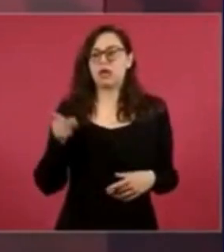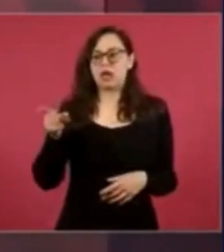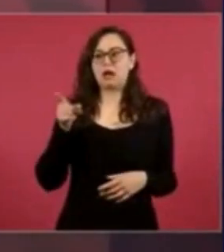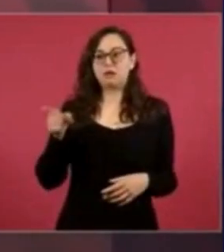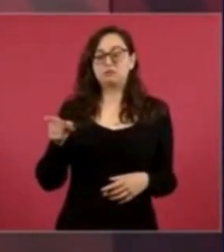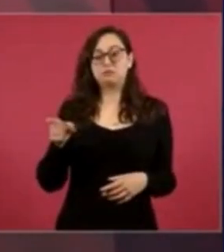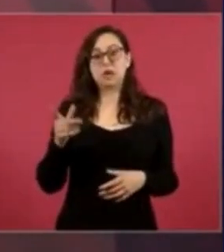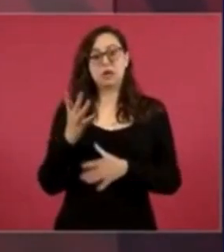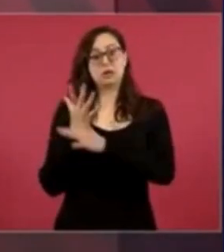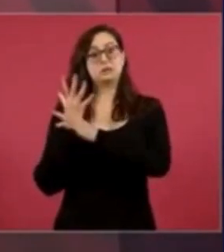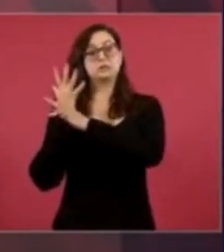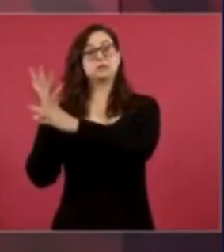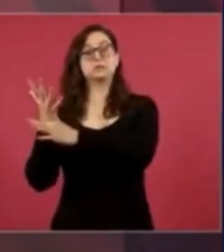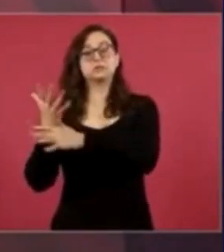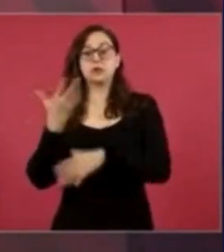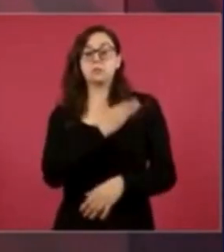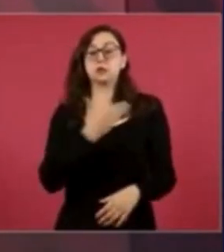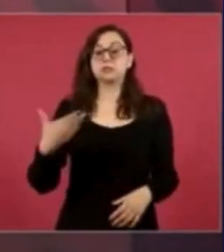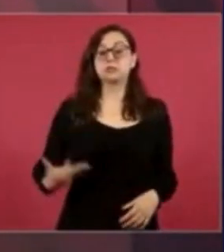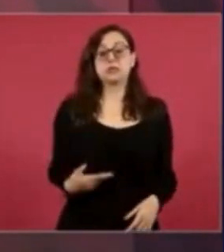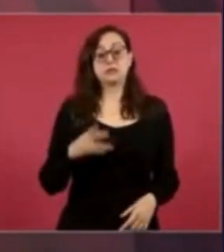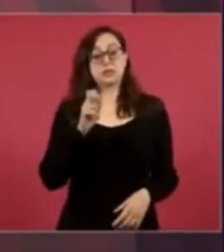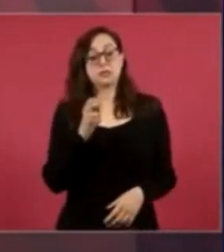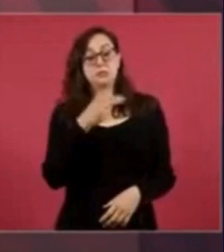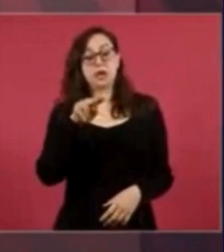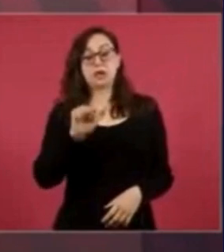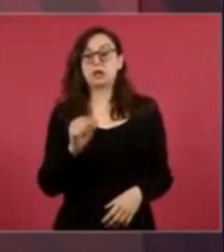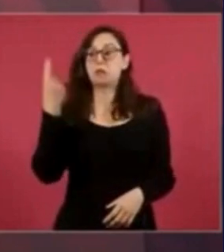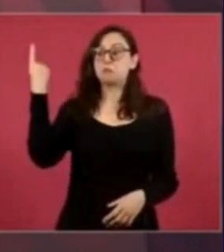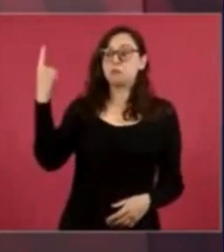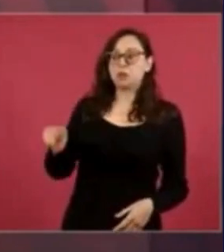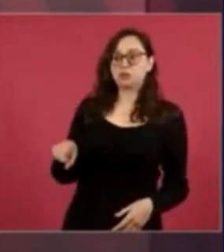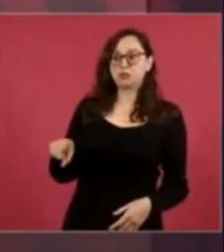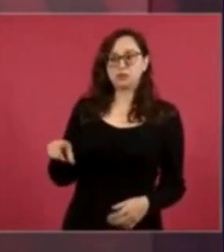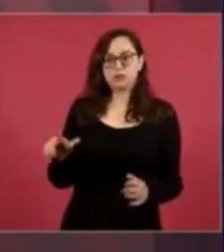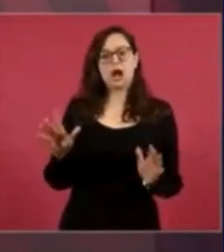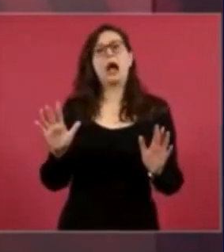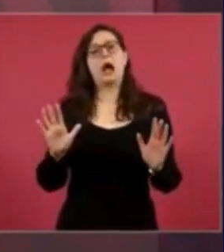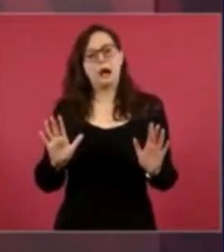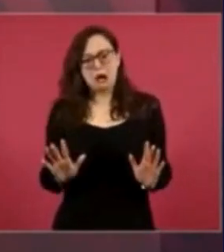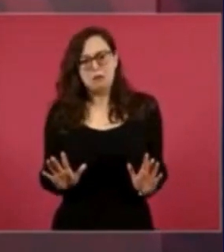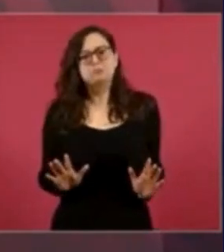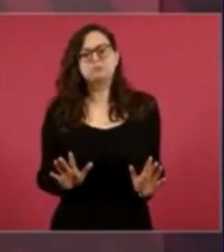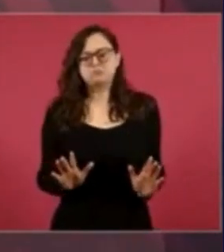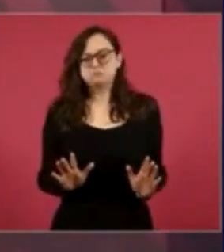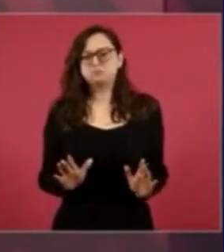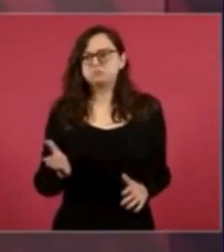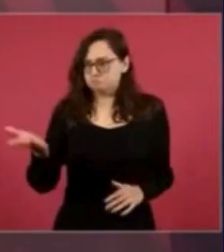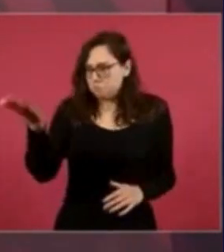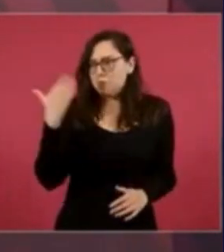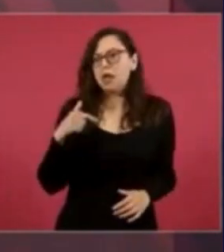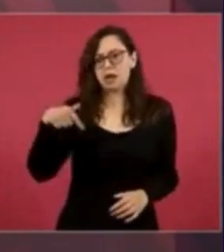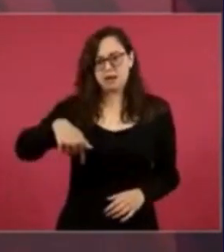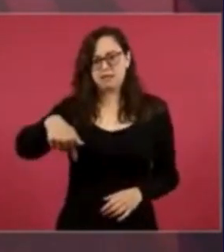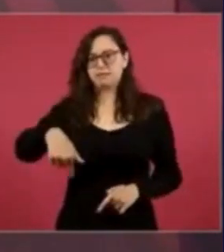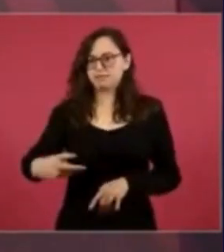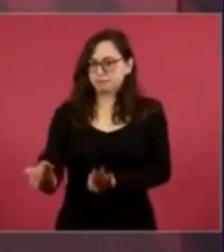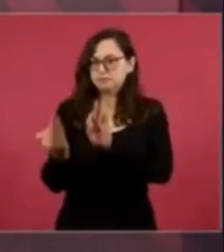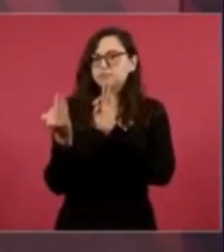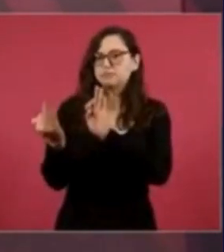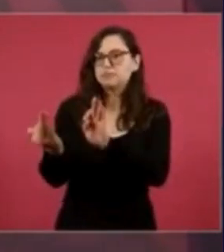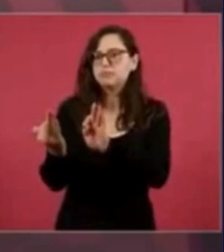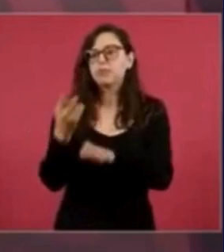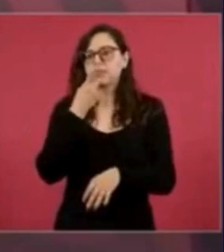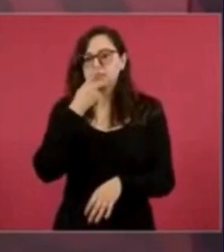justicia mexicana. El presidente subrayó que si Cerón sostiene que el expresidente Enrique Peña Nieto fue responsable de la